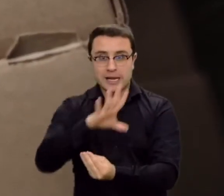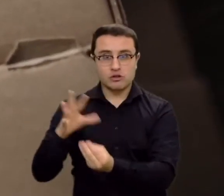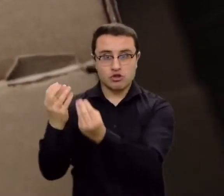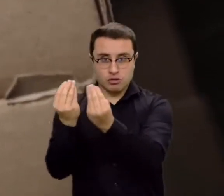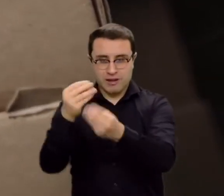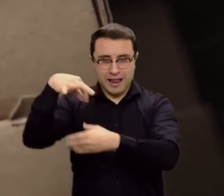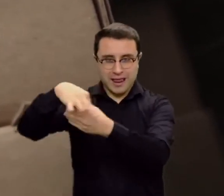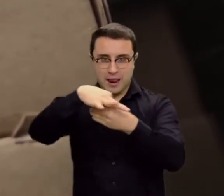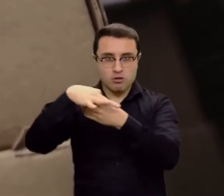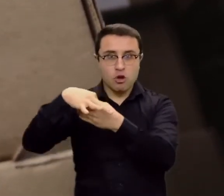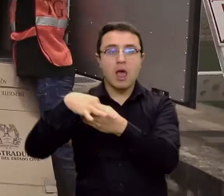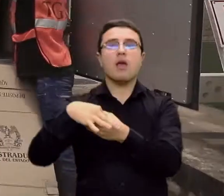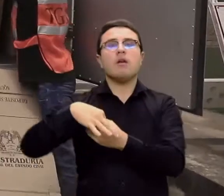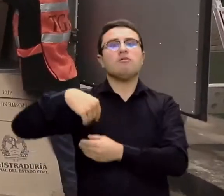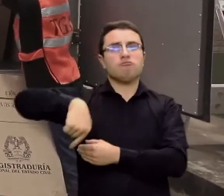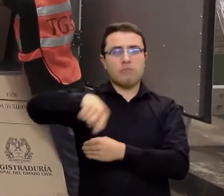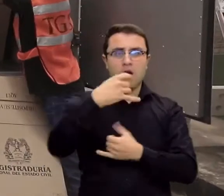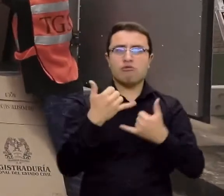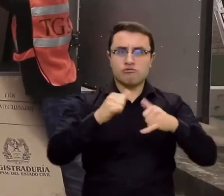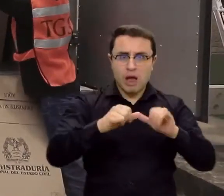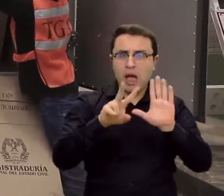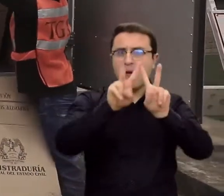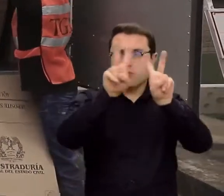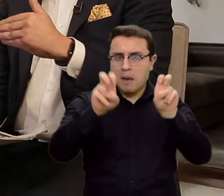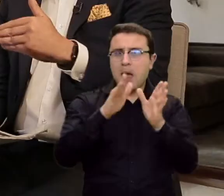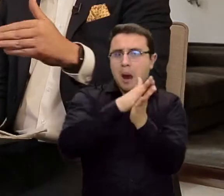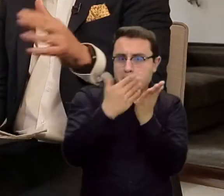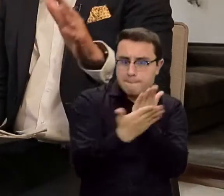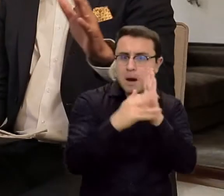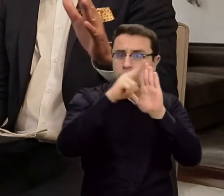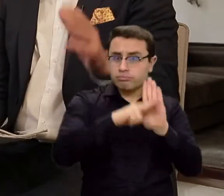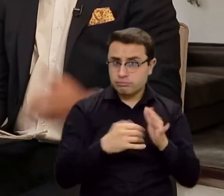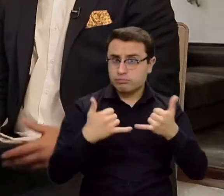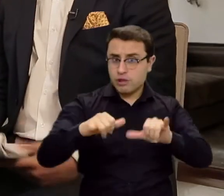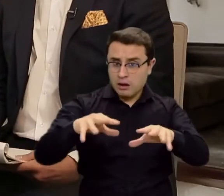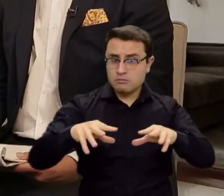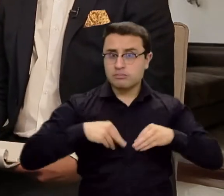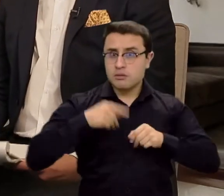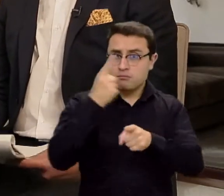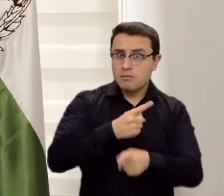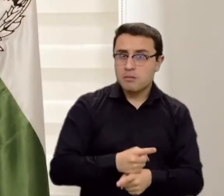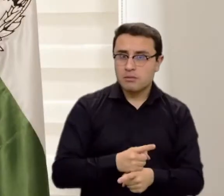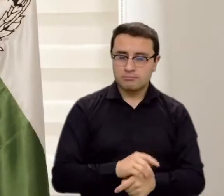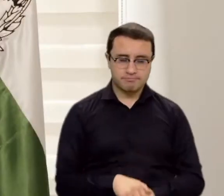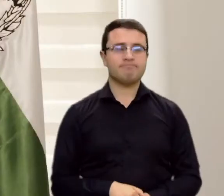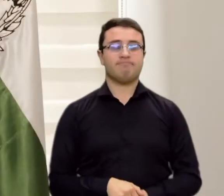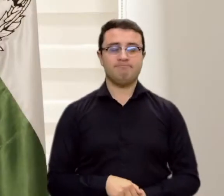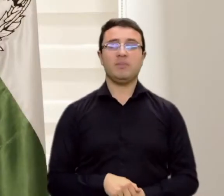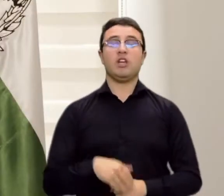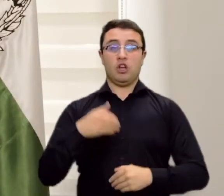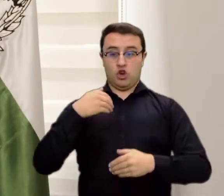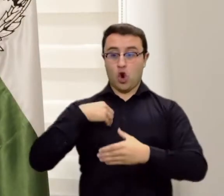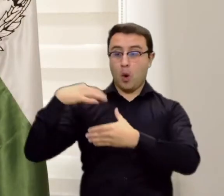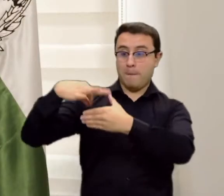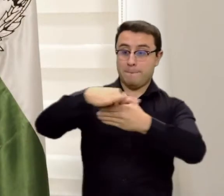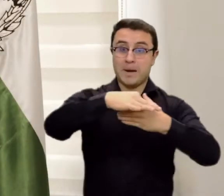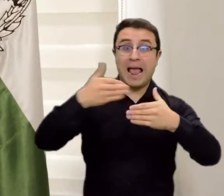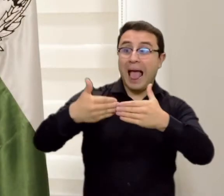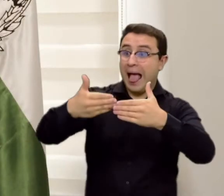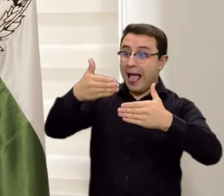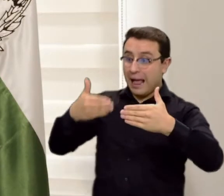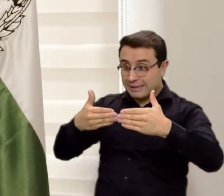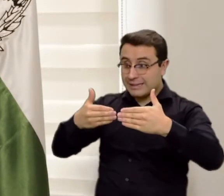Electoral. ¿Todo esto está garantizado, es decir, en materia de bioseguridad? Sí, el protocolo fue no solo para la etapa